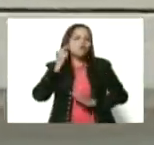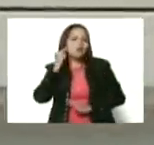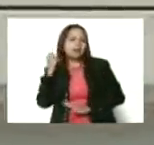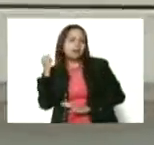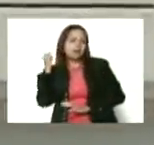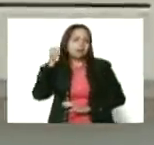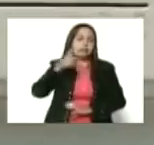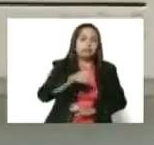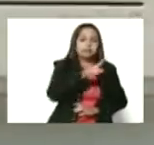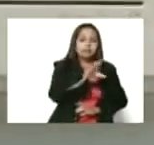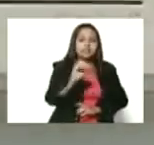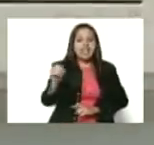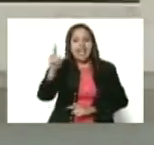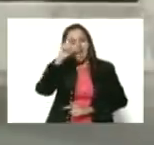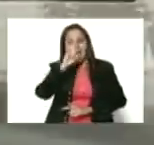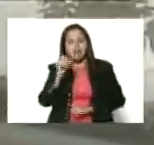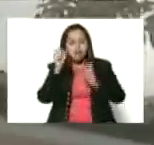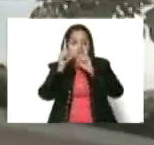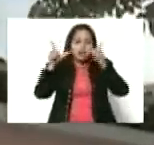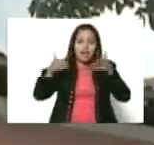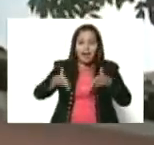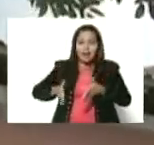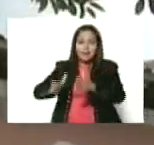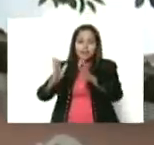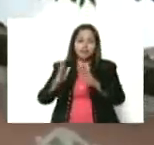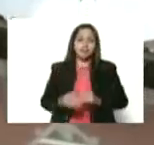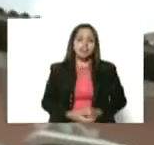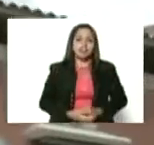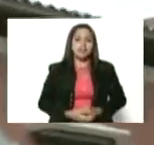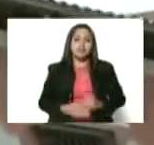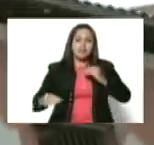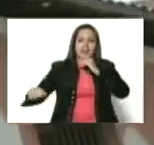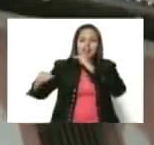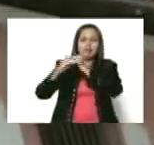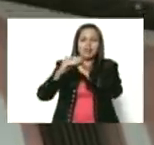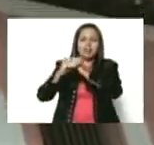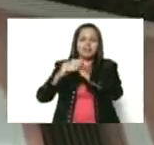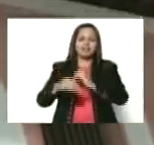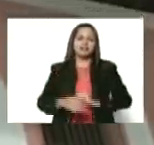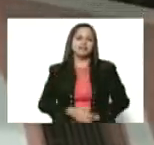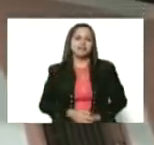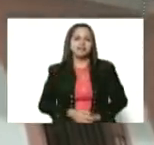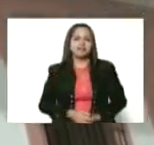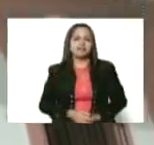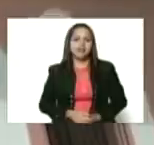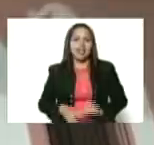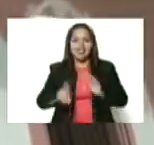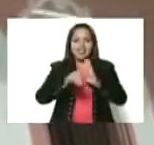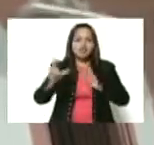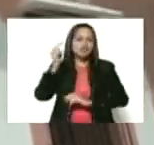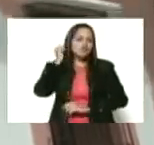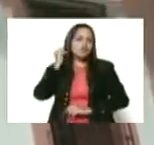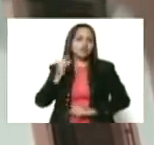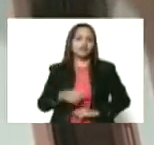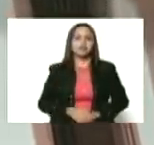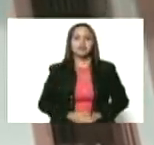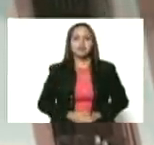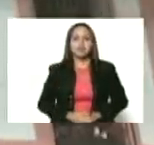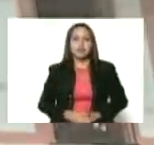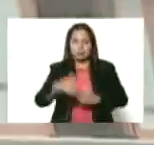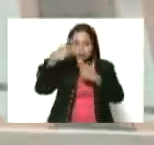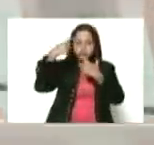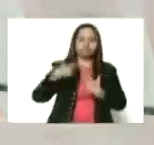100 años, descubrió el camino de la lucha por la igualdad, por los derechos de la mujer, por la